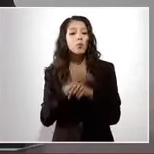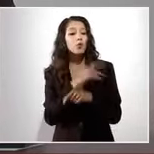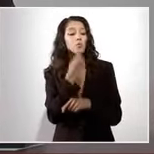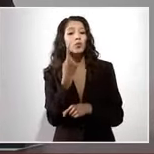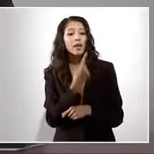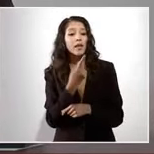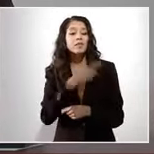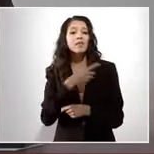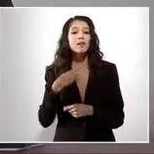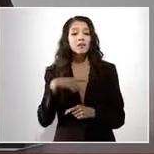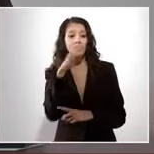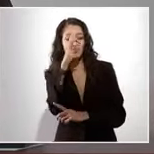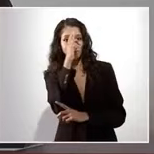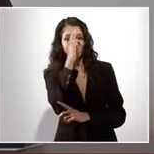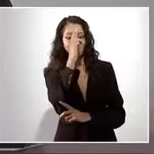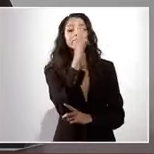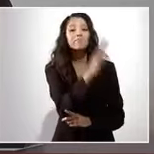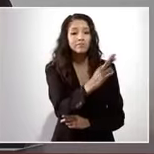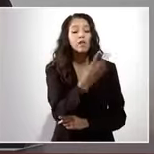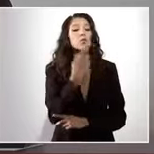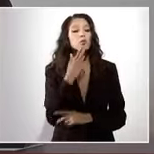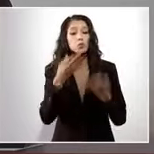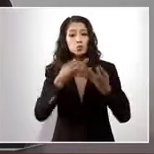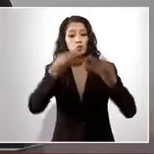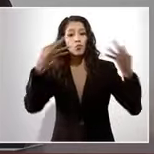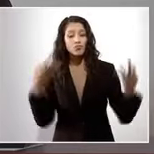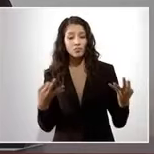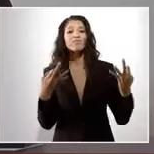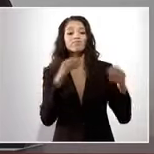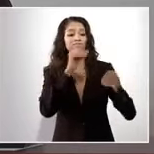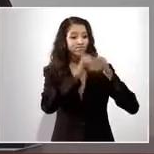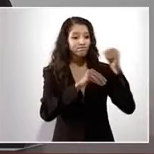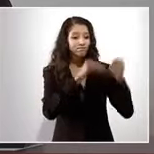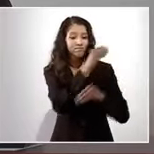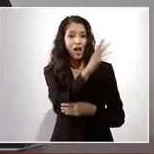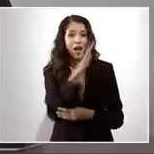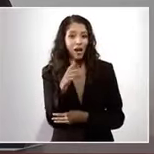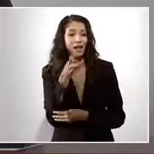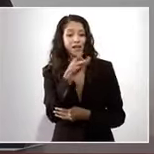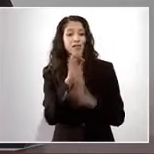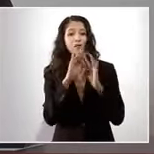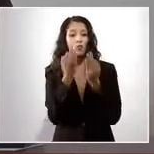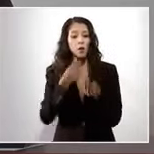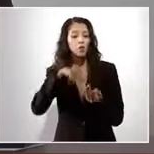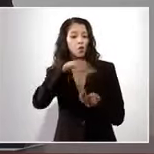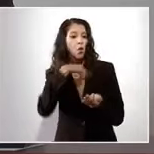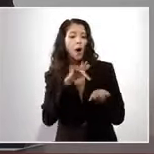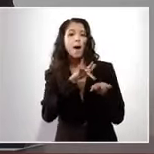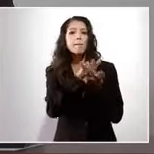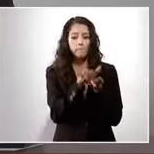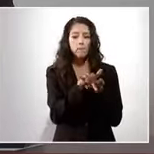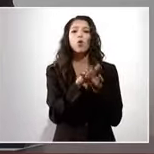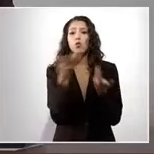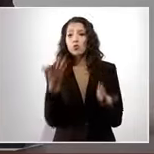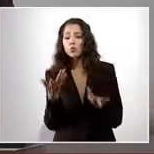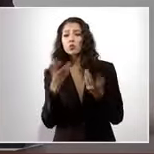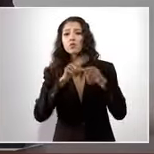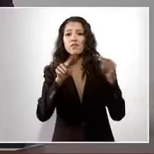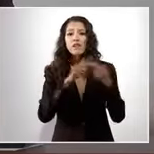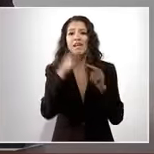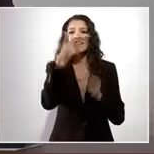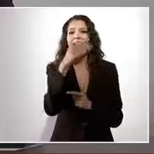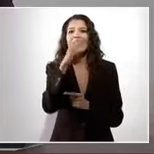agrícola y evitar desforestación. De esta forma, hemos ofrecido el apoyo a través de nuestros programas de geointeligencia y de